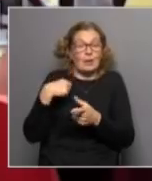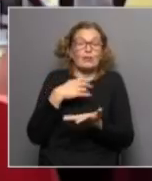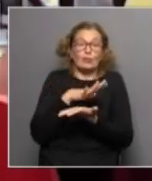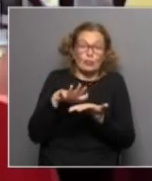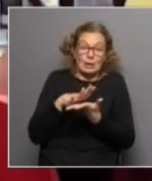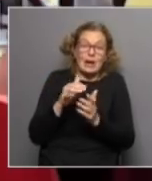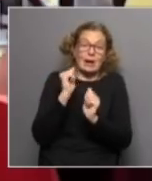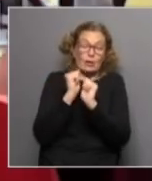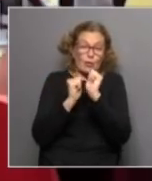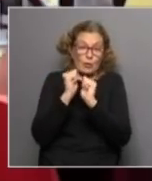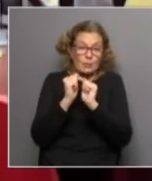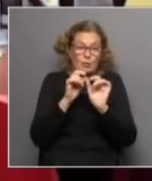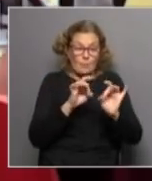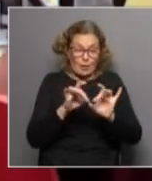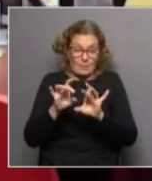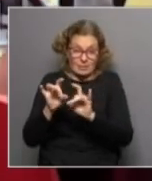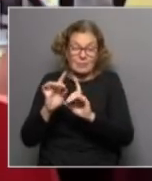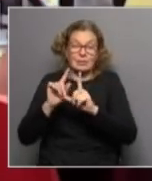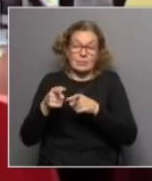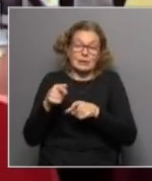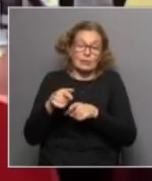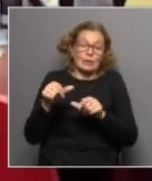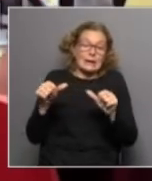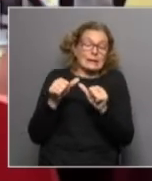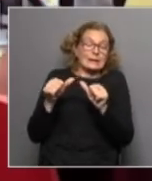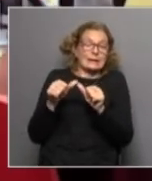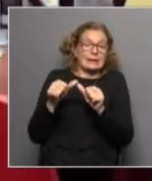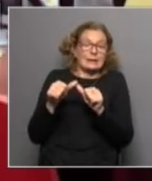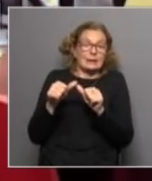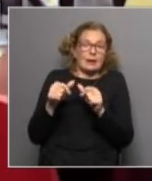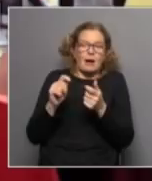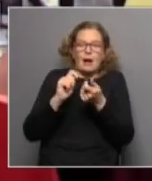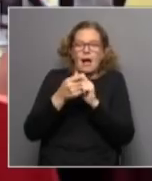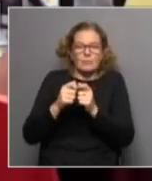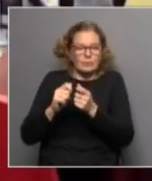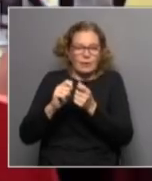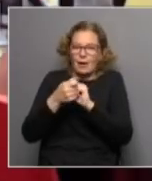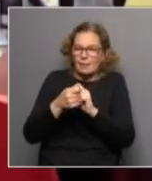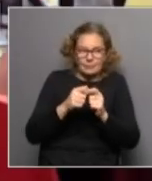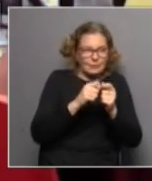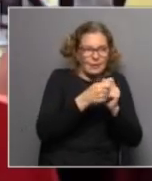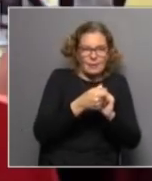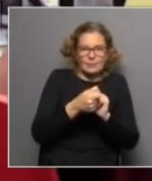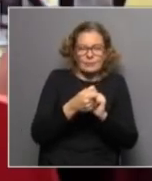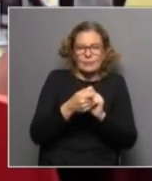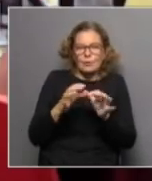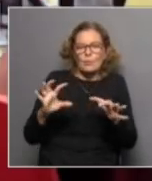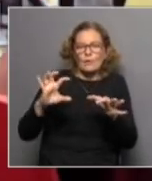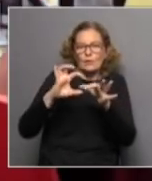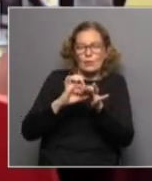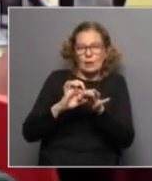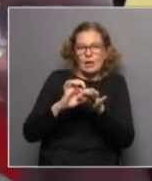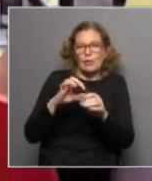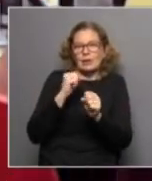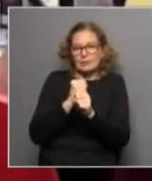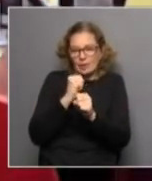económica debido a la pandemia que también hace que los vaivenes de vinculados al mercado